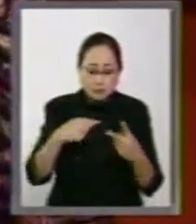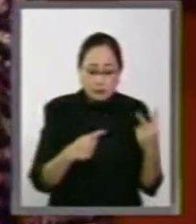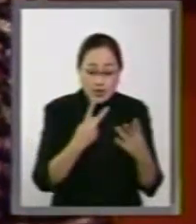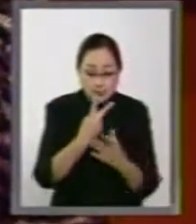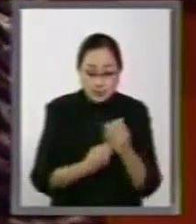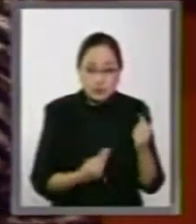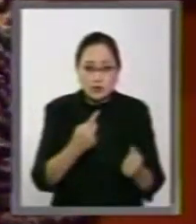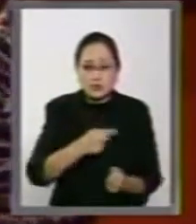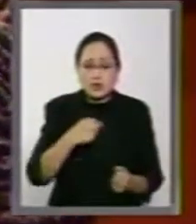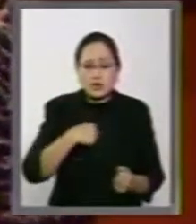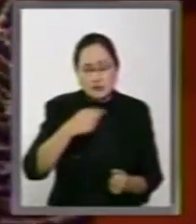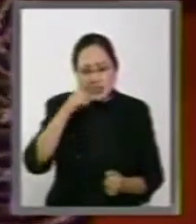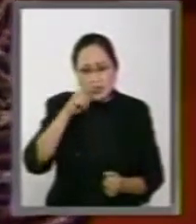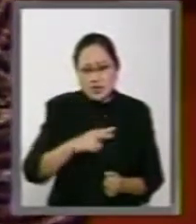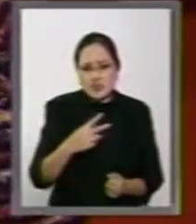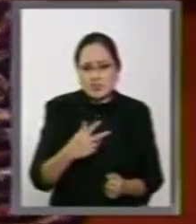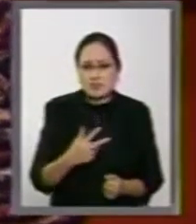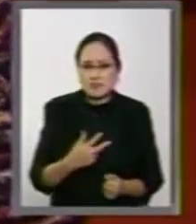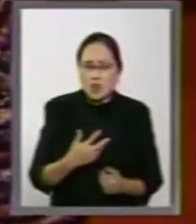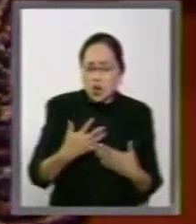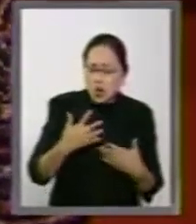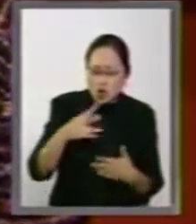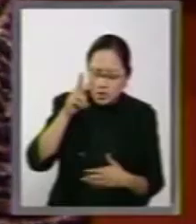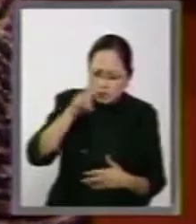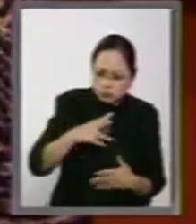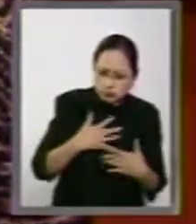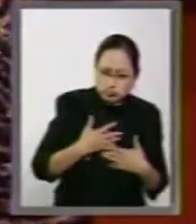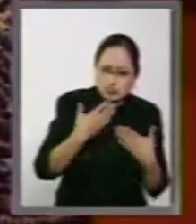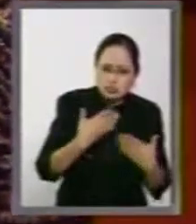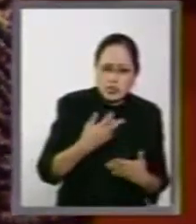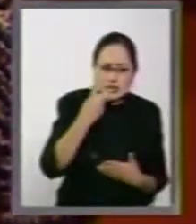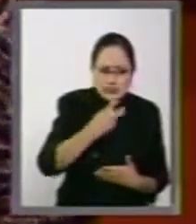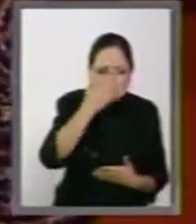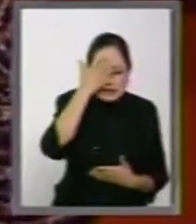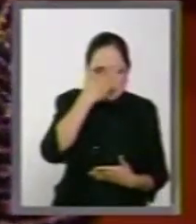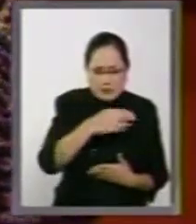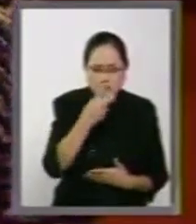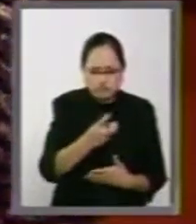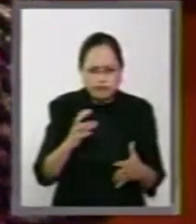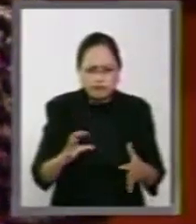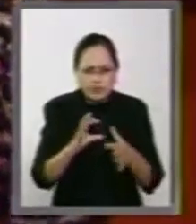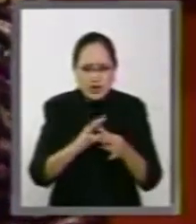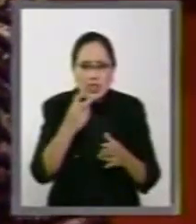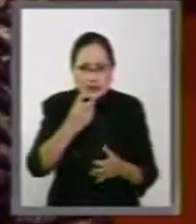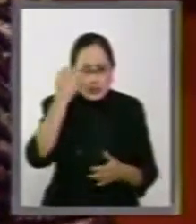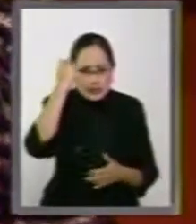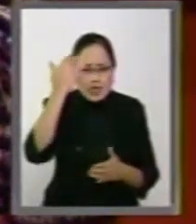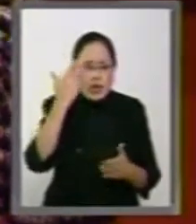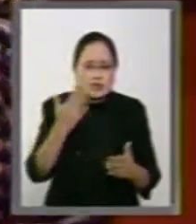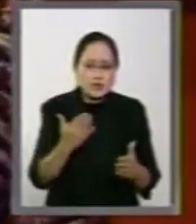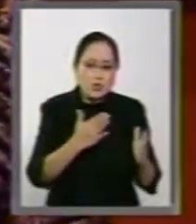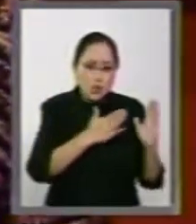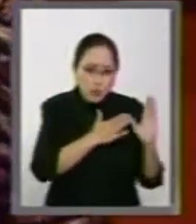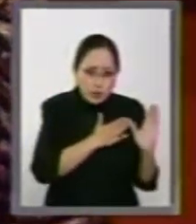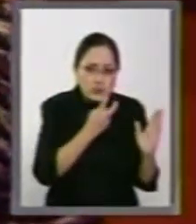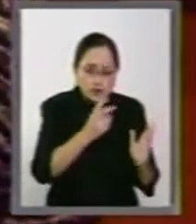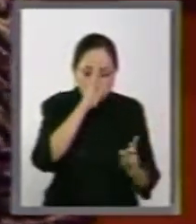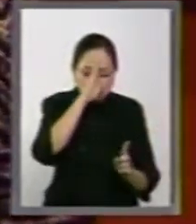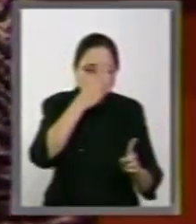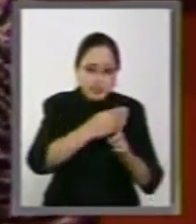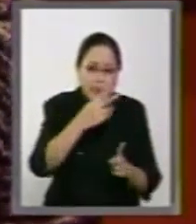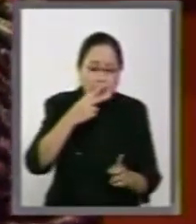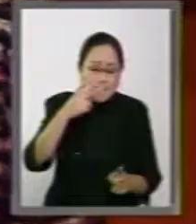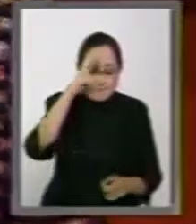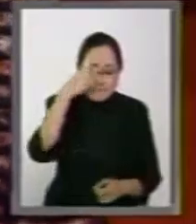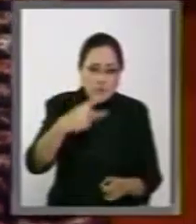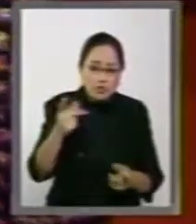estamos firmemente convencidas de que estos planteamientos, estos compromisos, estos retos que México